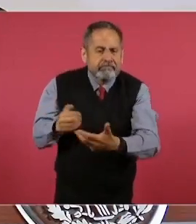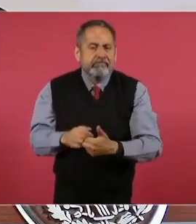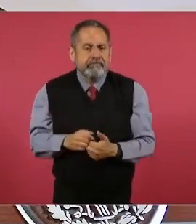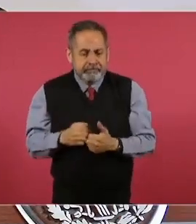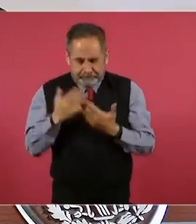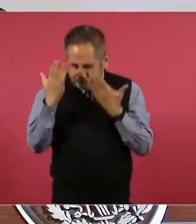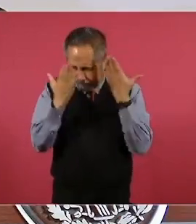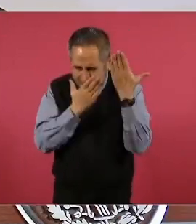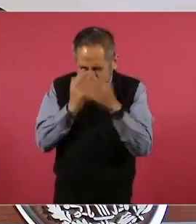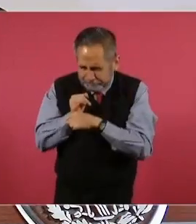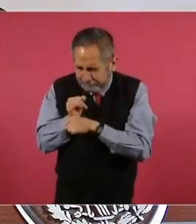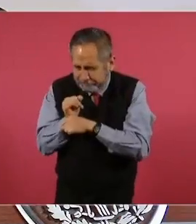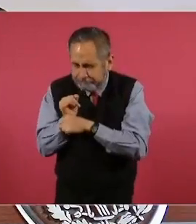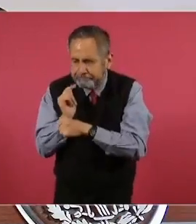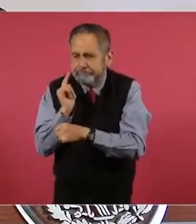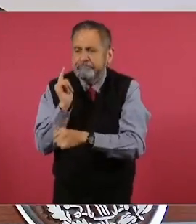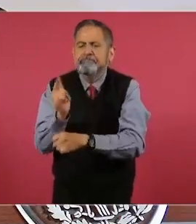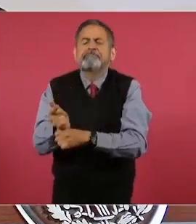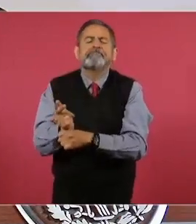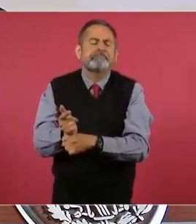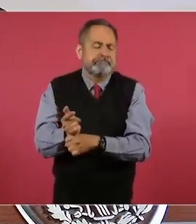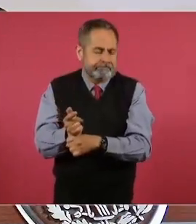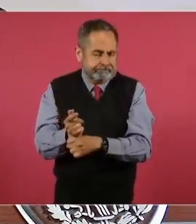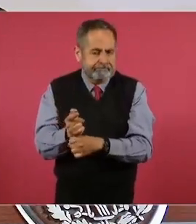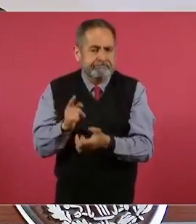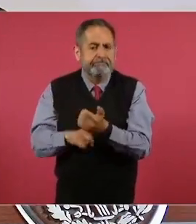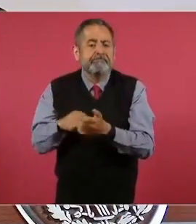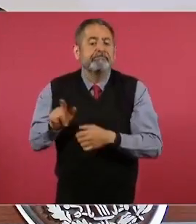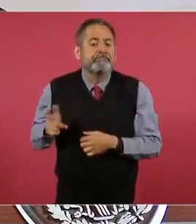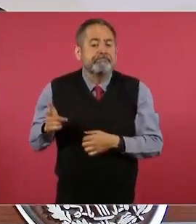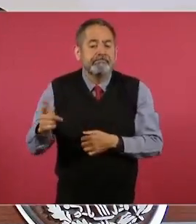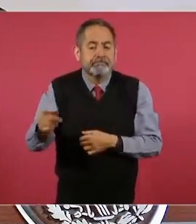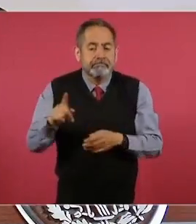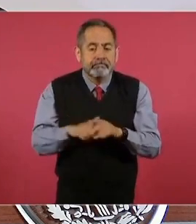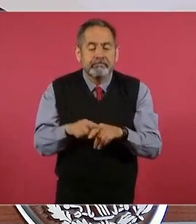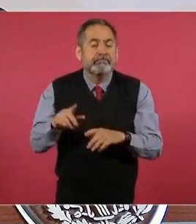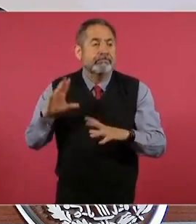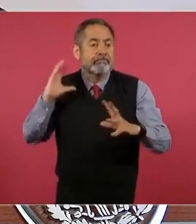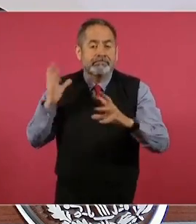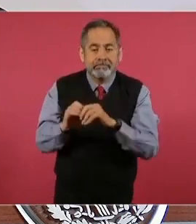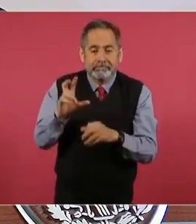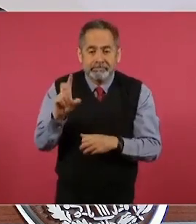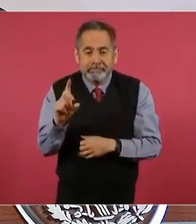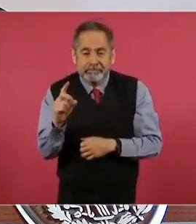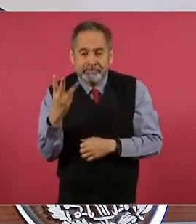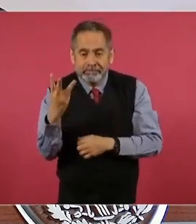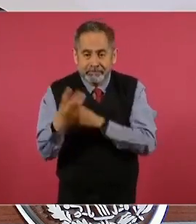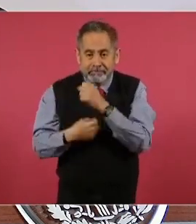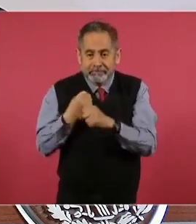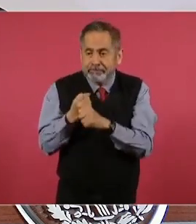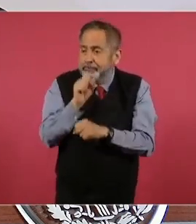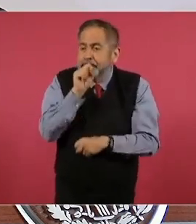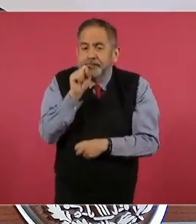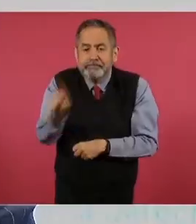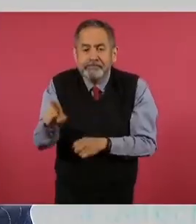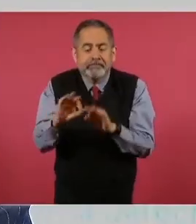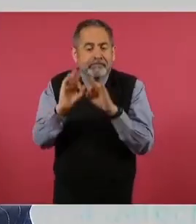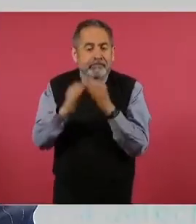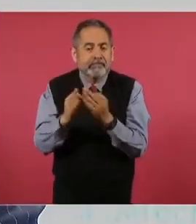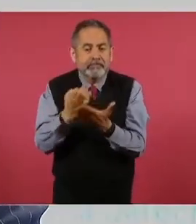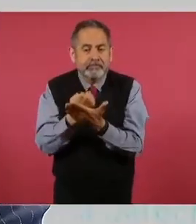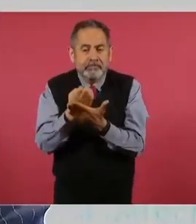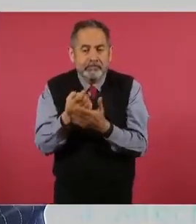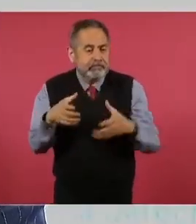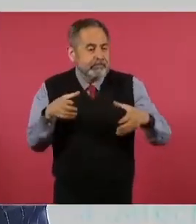permitió conocer que la entidad ha sido gobernada 33 años con el mismo modelo económico